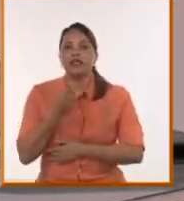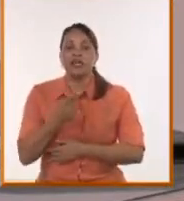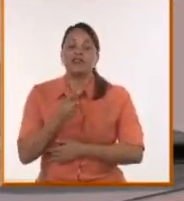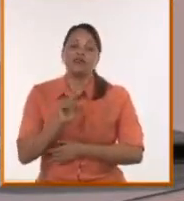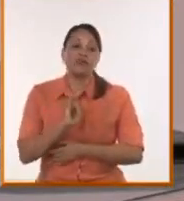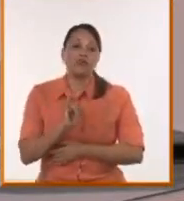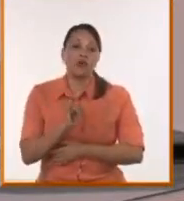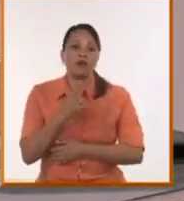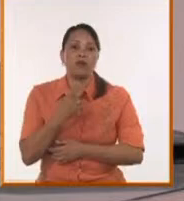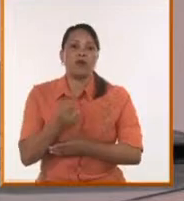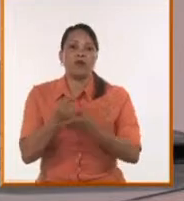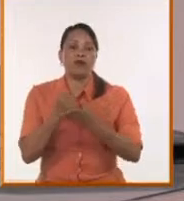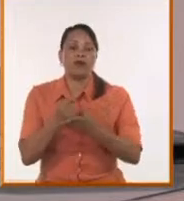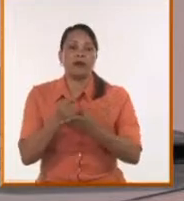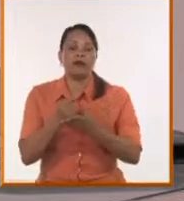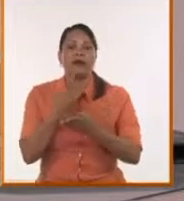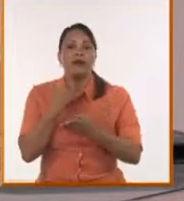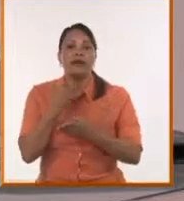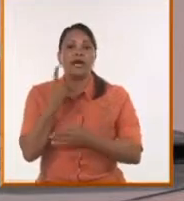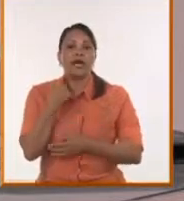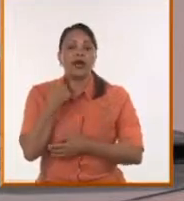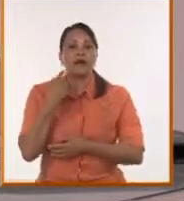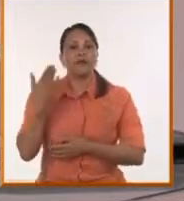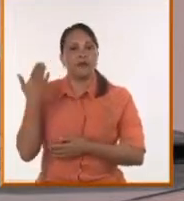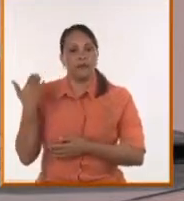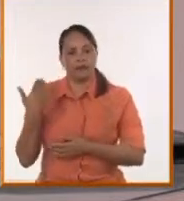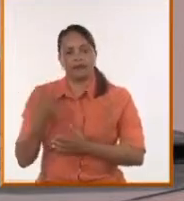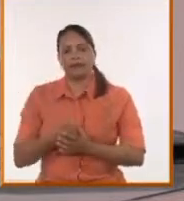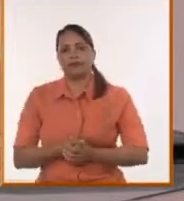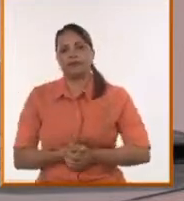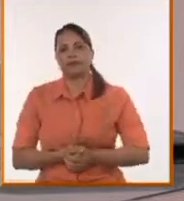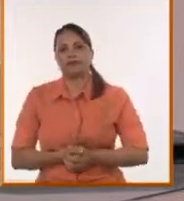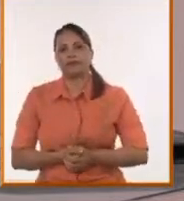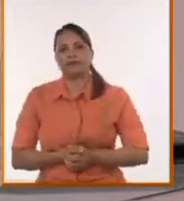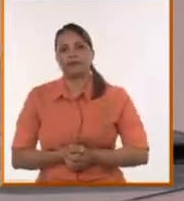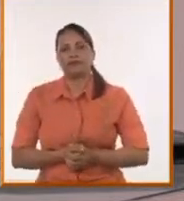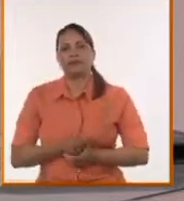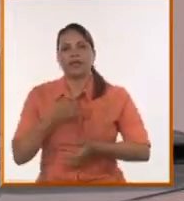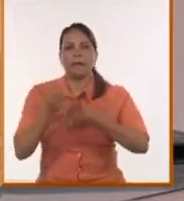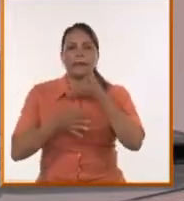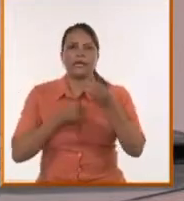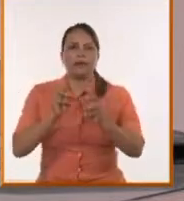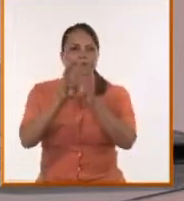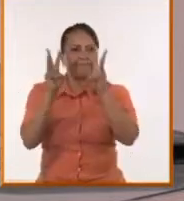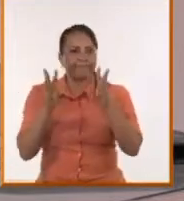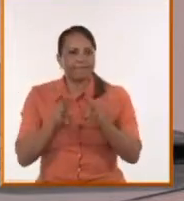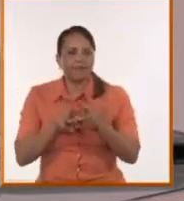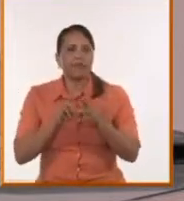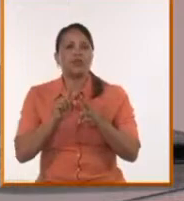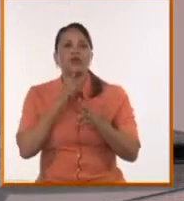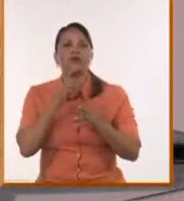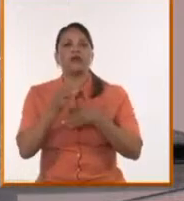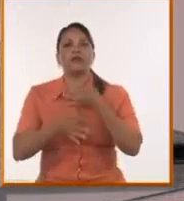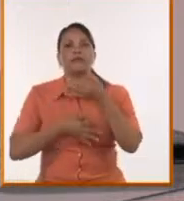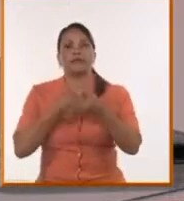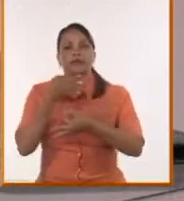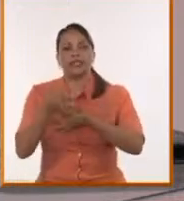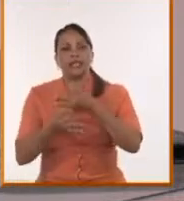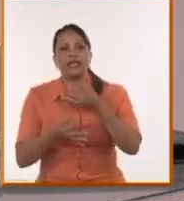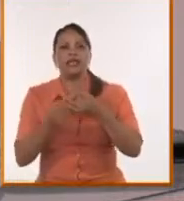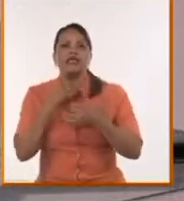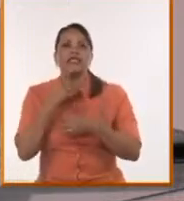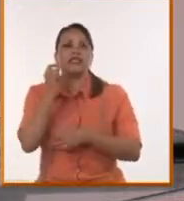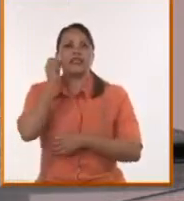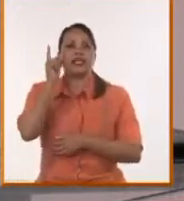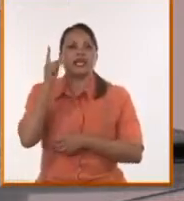ha pasado en los últimos tiempos. Hablábamos de redes sociales, pero se habló después del metaverso, ya estamos hablando de la